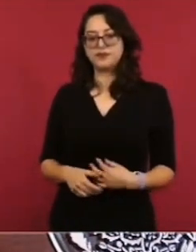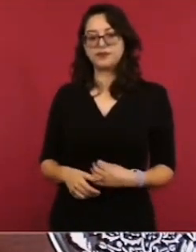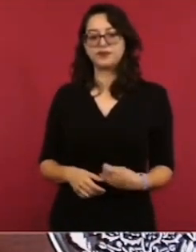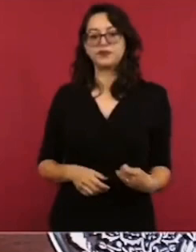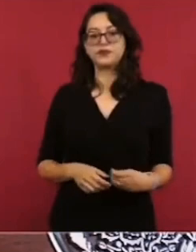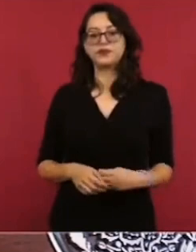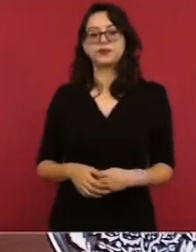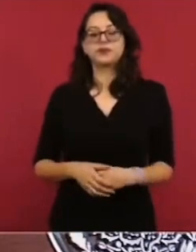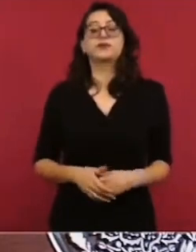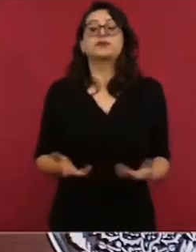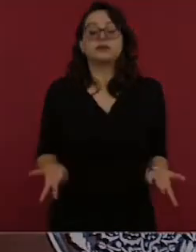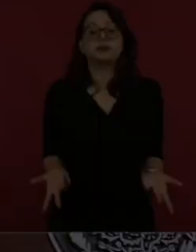actual...